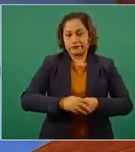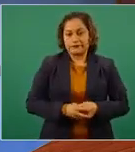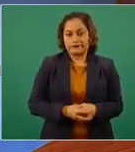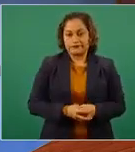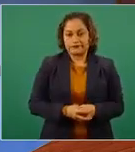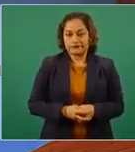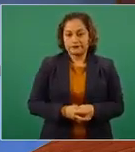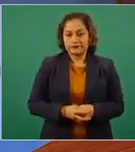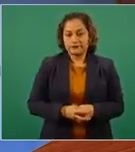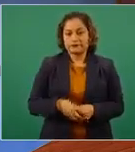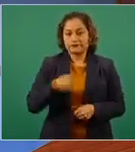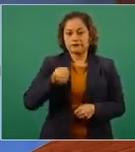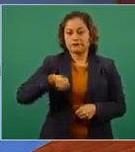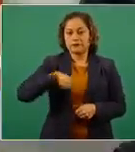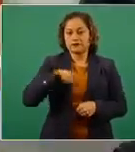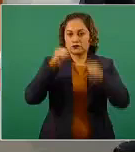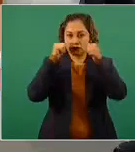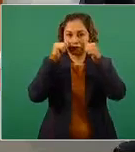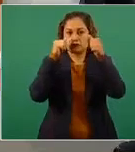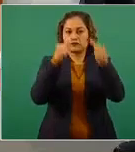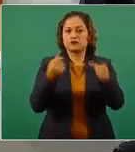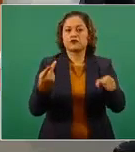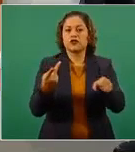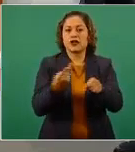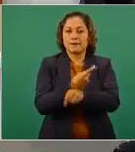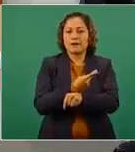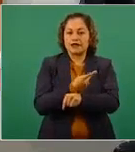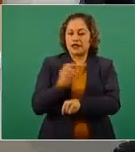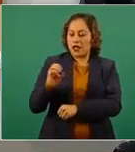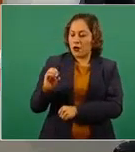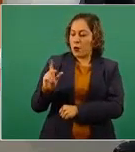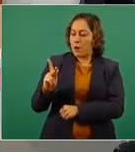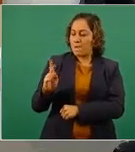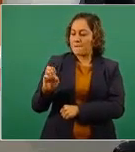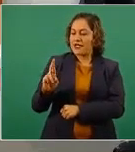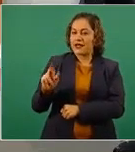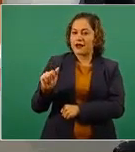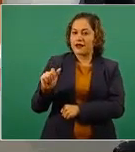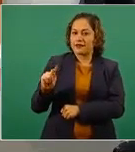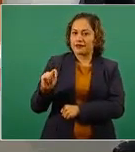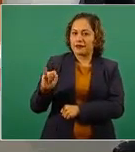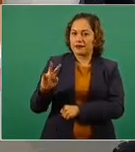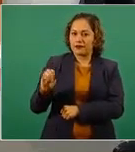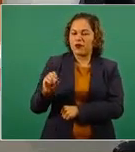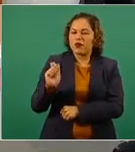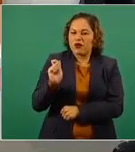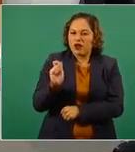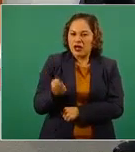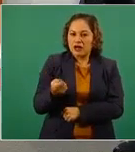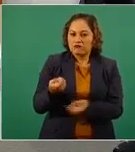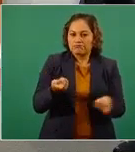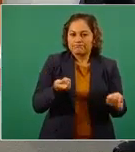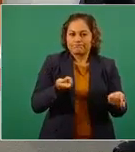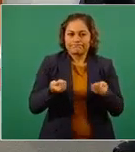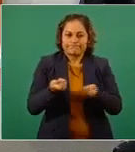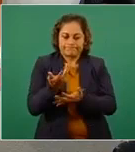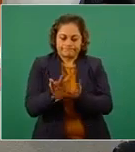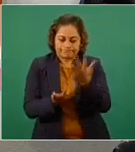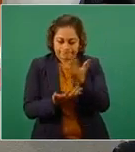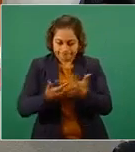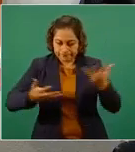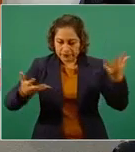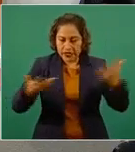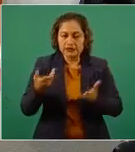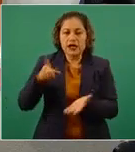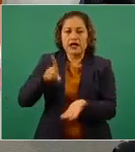atendimos esta responsabilidad de control operativo. ¿Qué es el control operativo? Es la coordinación de todos los integrantes de la industria